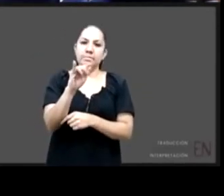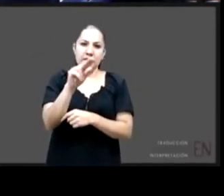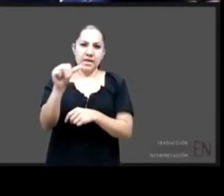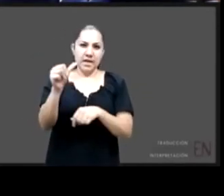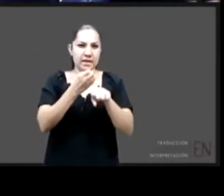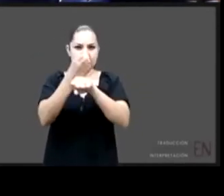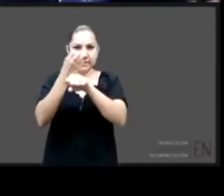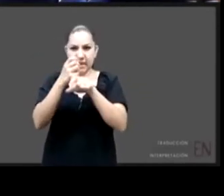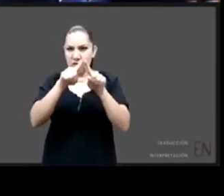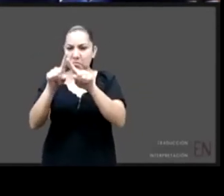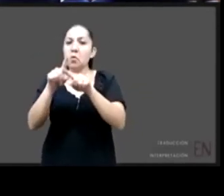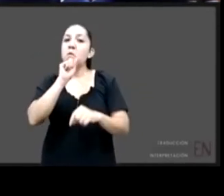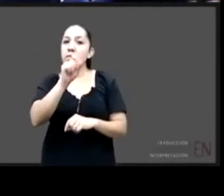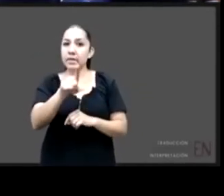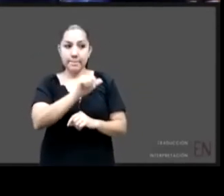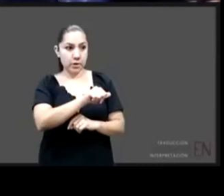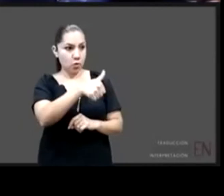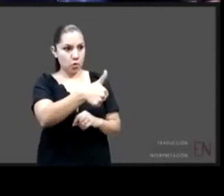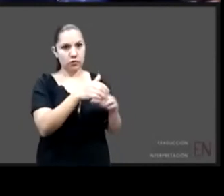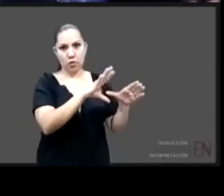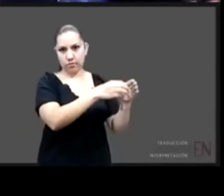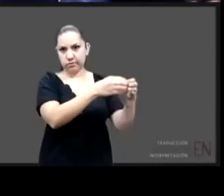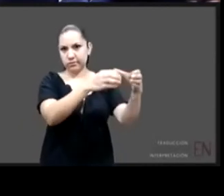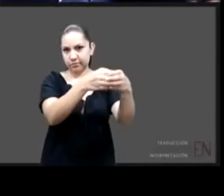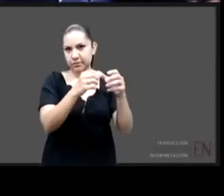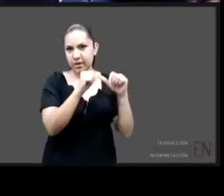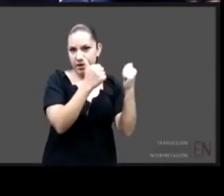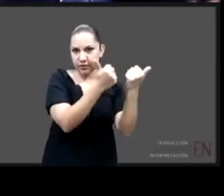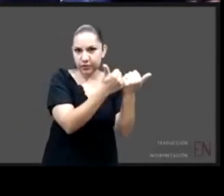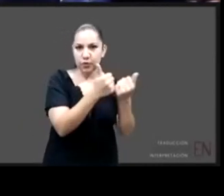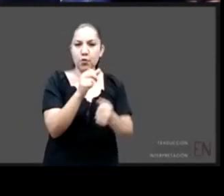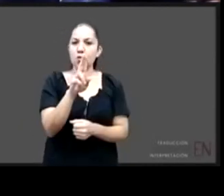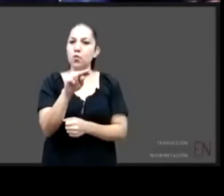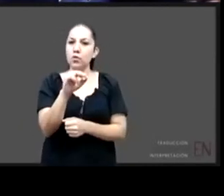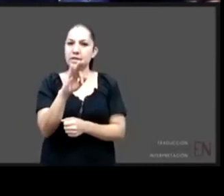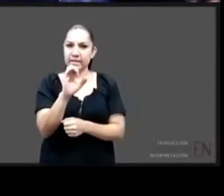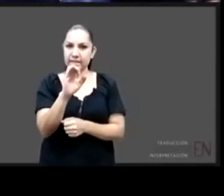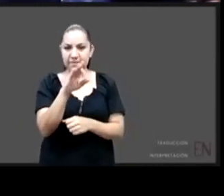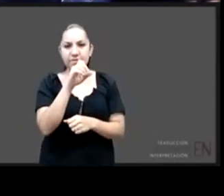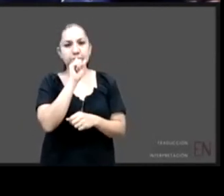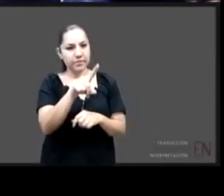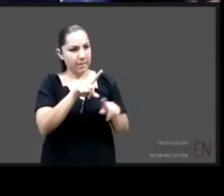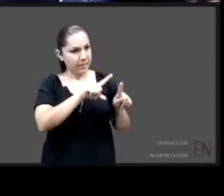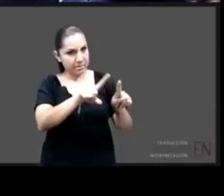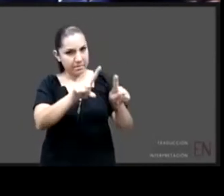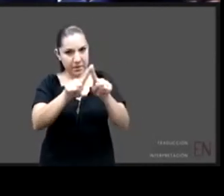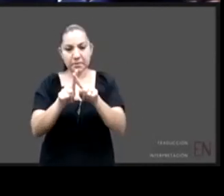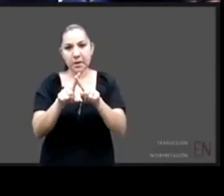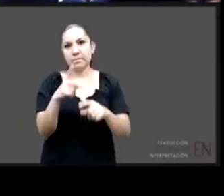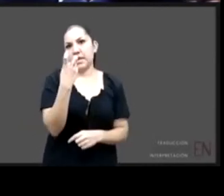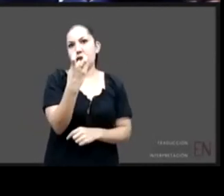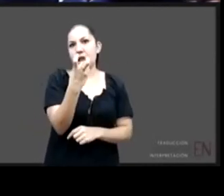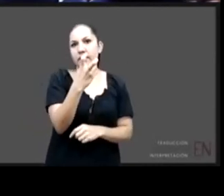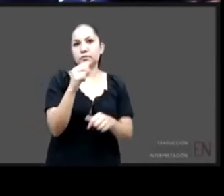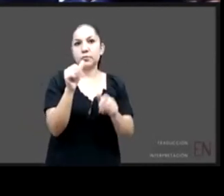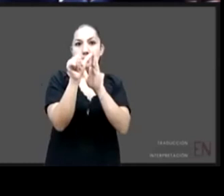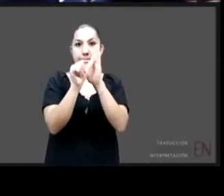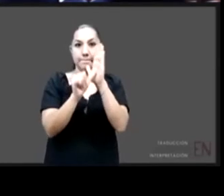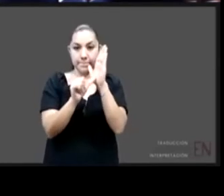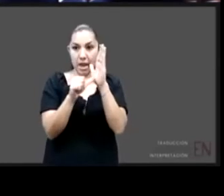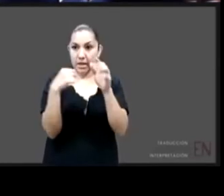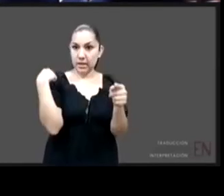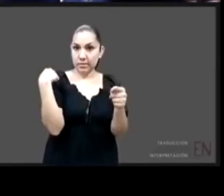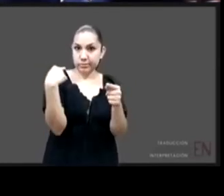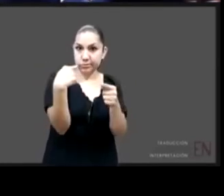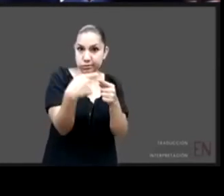sociedad civil, por UNICEF. Realmente ha sido un tiempo, unos meses ya, de mucho